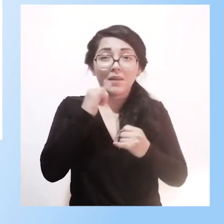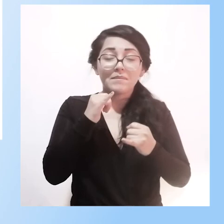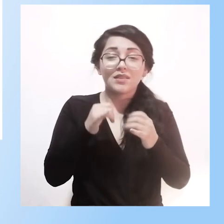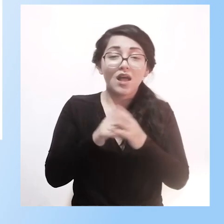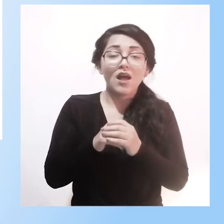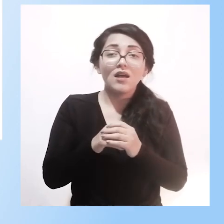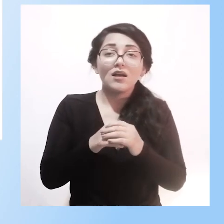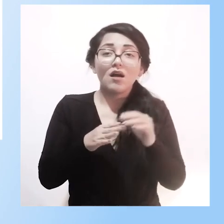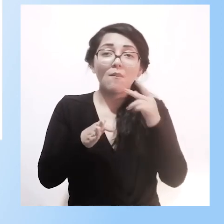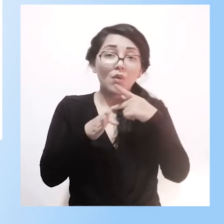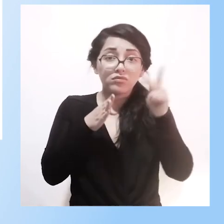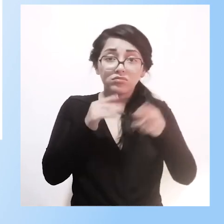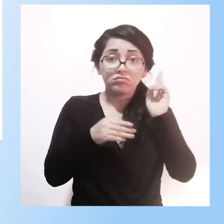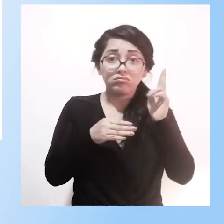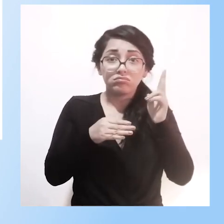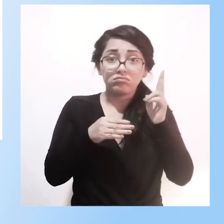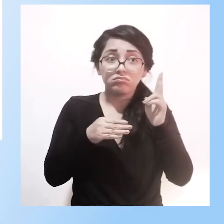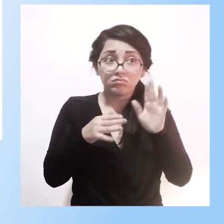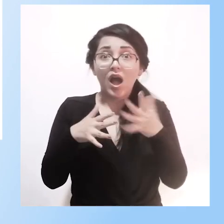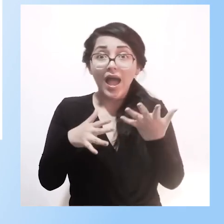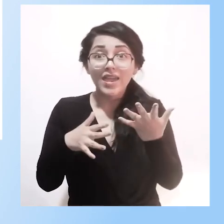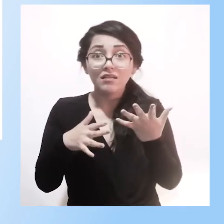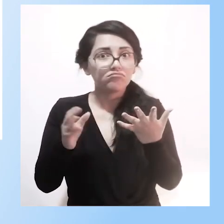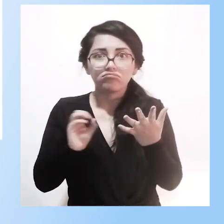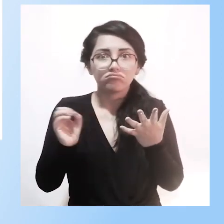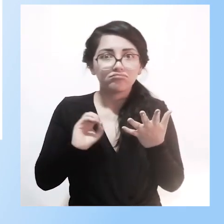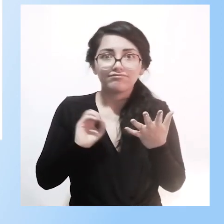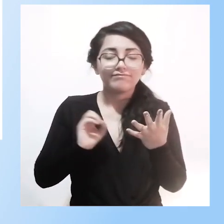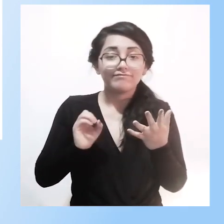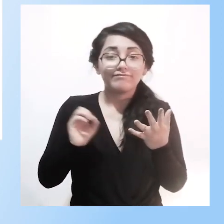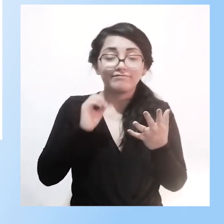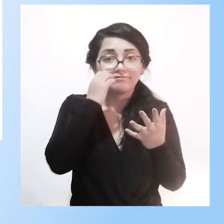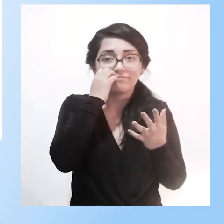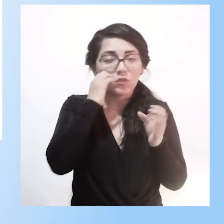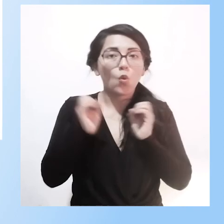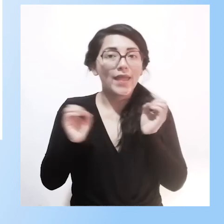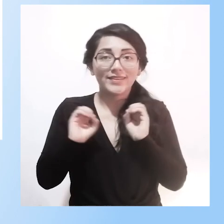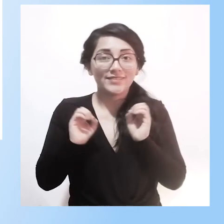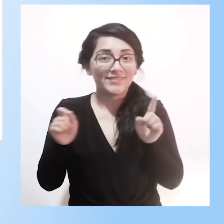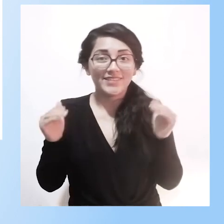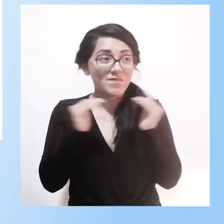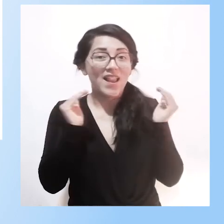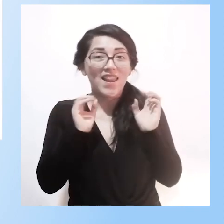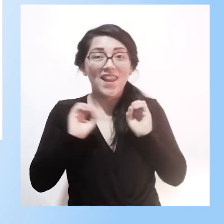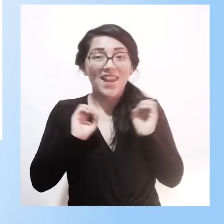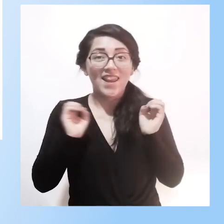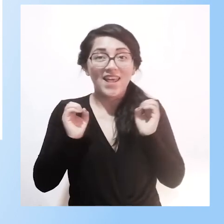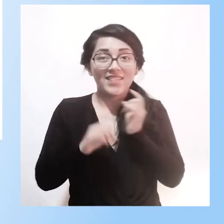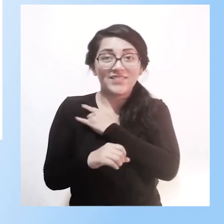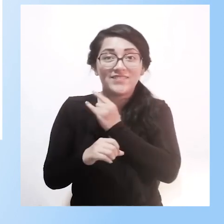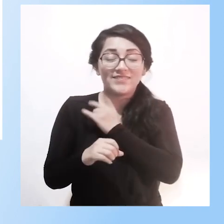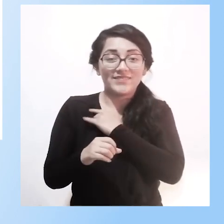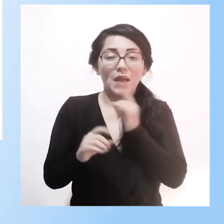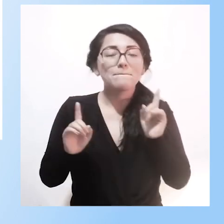tiene formación en educación hospitalaria. Si utilizamos las